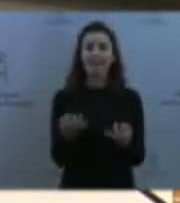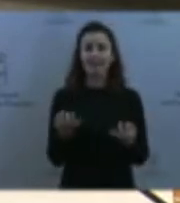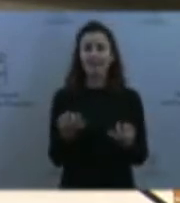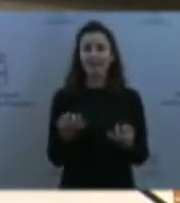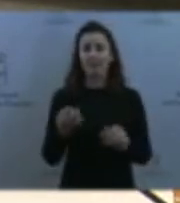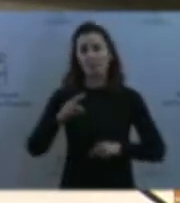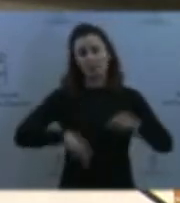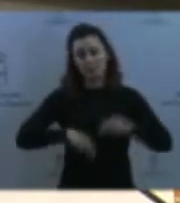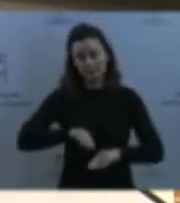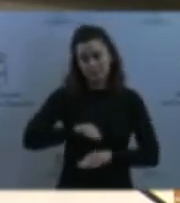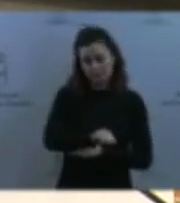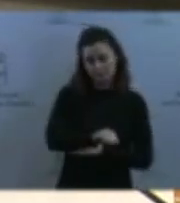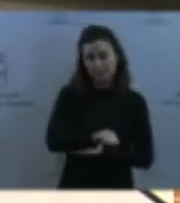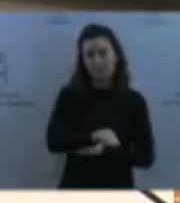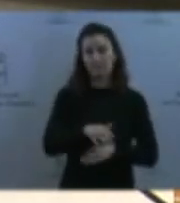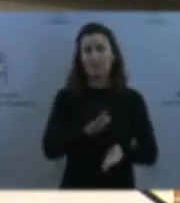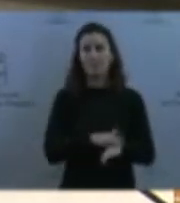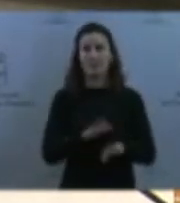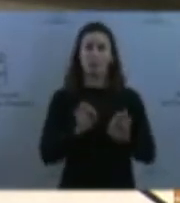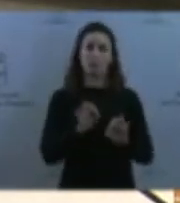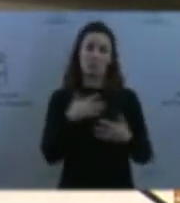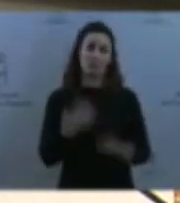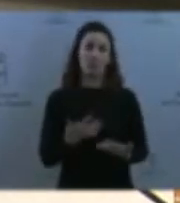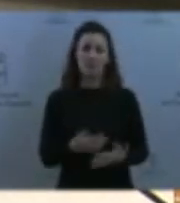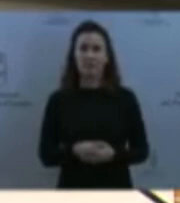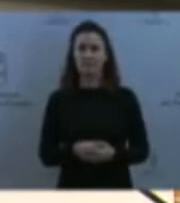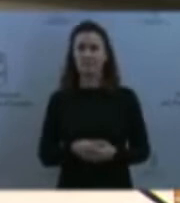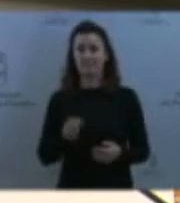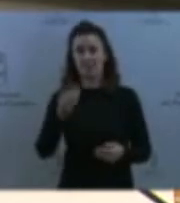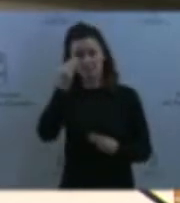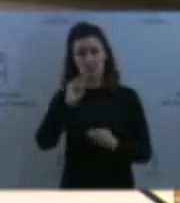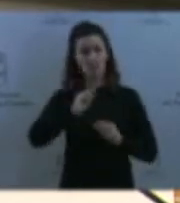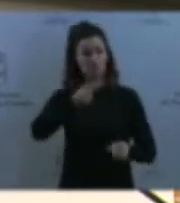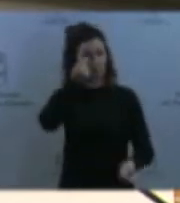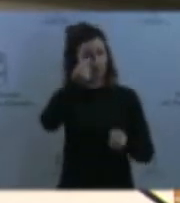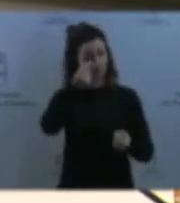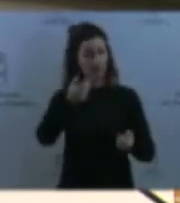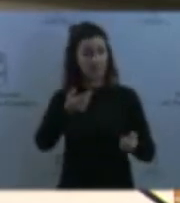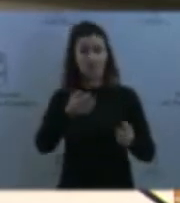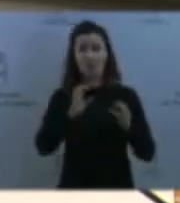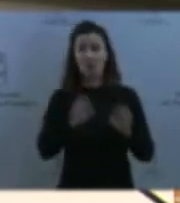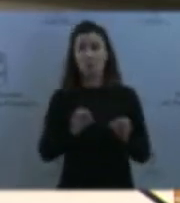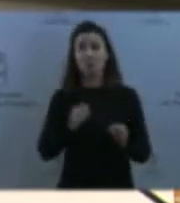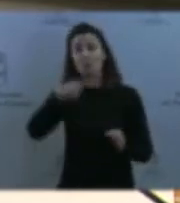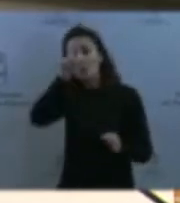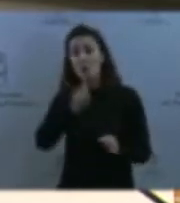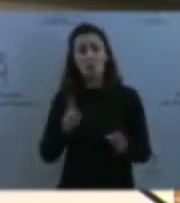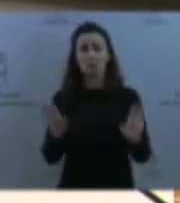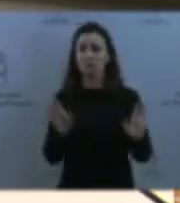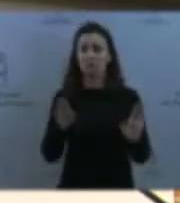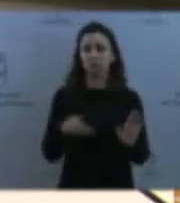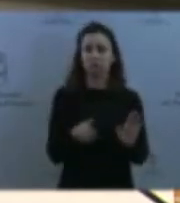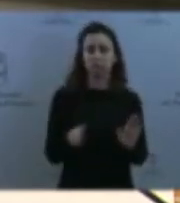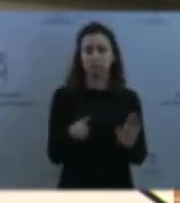al día. Pienso que le he contestado con detalle, sin ninguna dirección. Pienso, cuando estamos hablando de discreción, estamos hablando de esto,